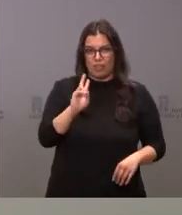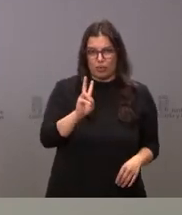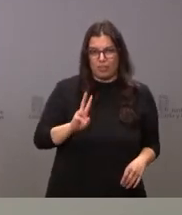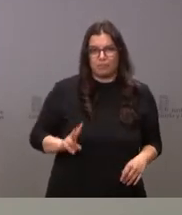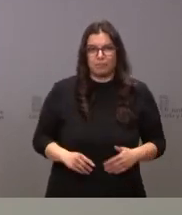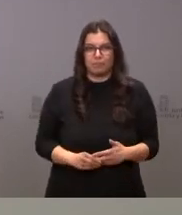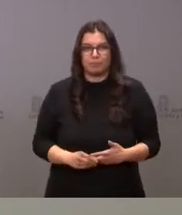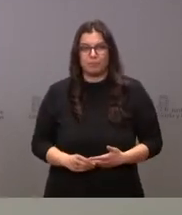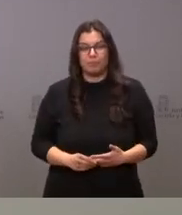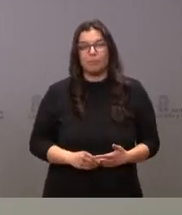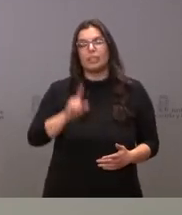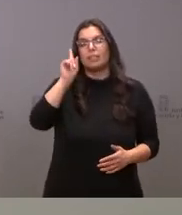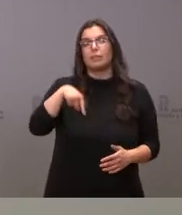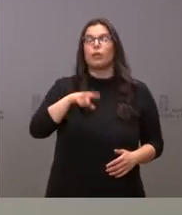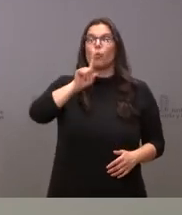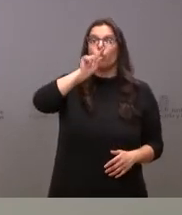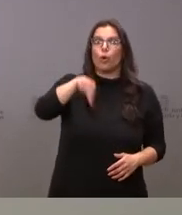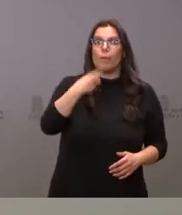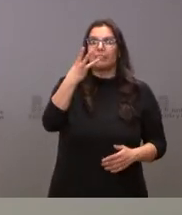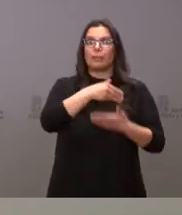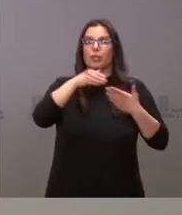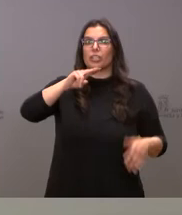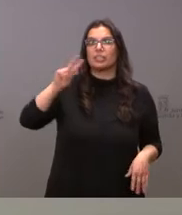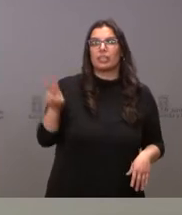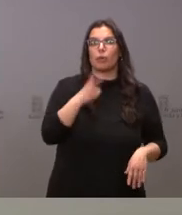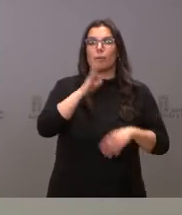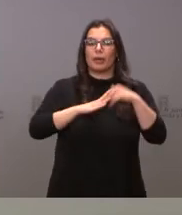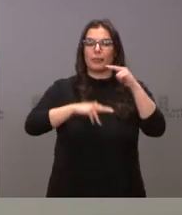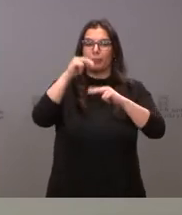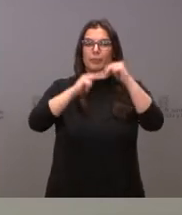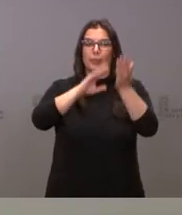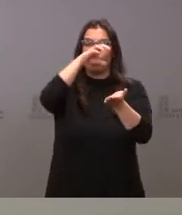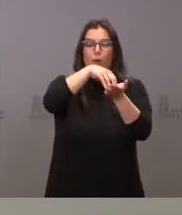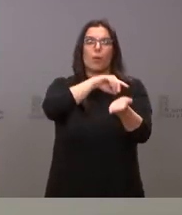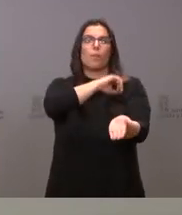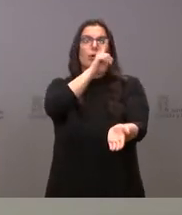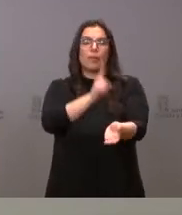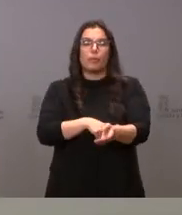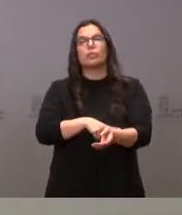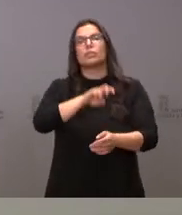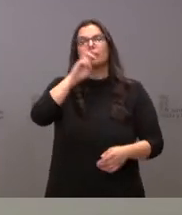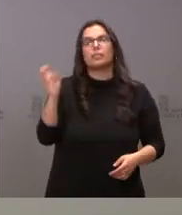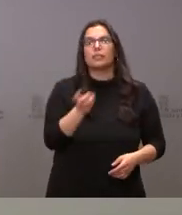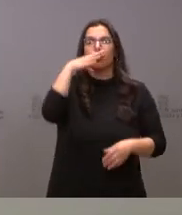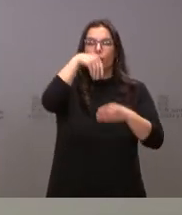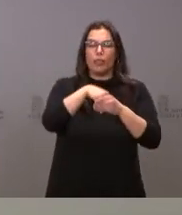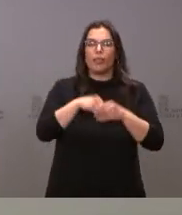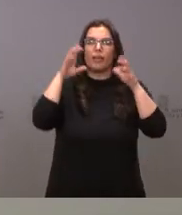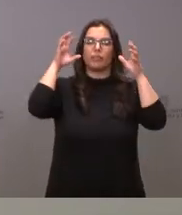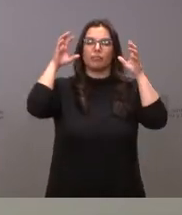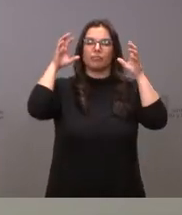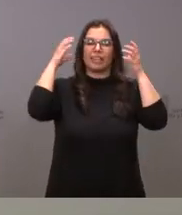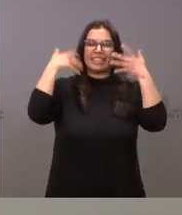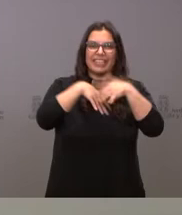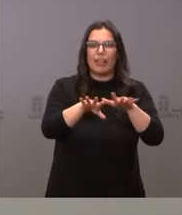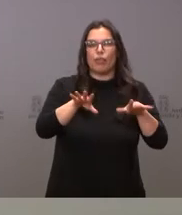actuación de 1,3 millones de euros para la construcción de un polideportivo en un centro integrado de formación profesional en